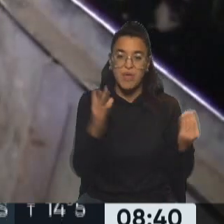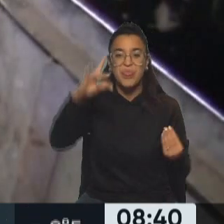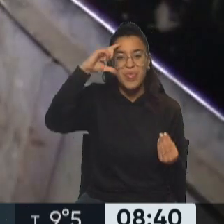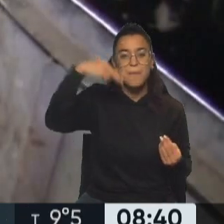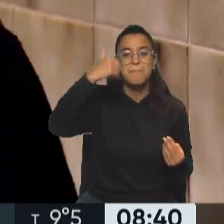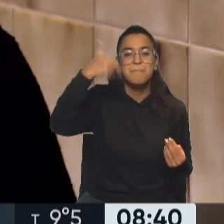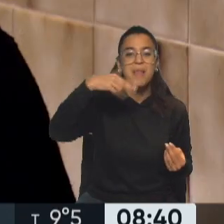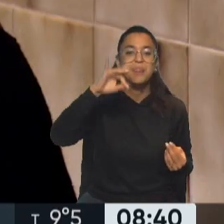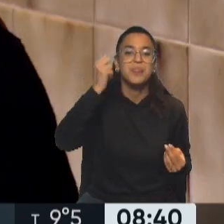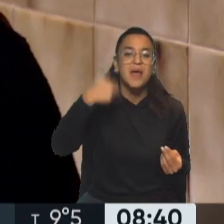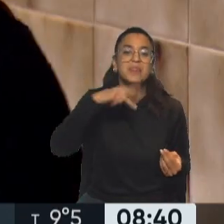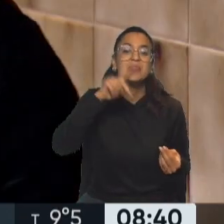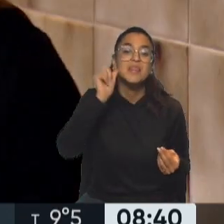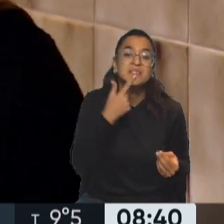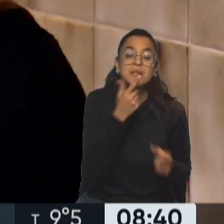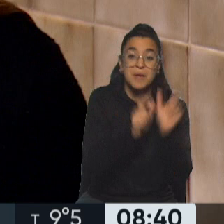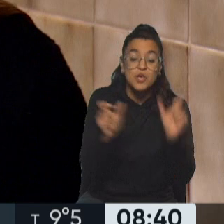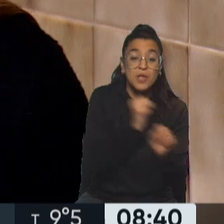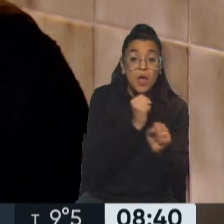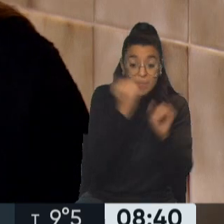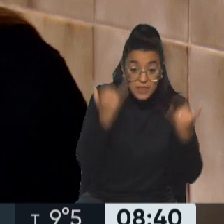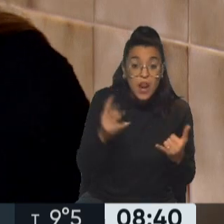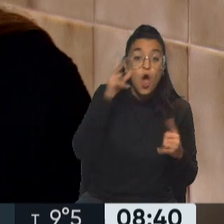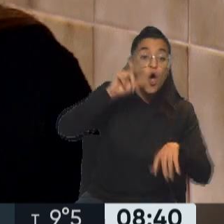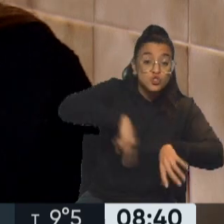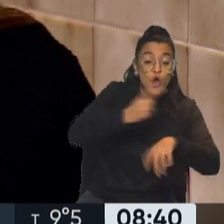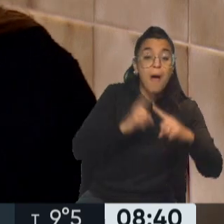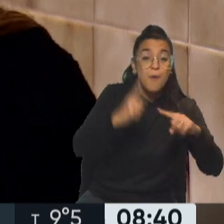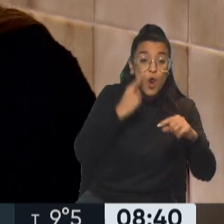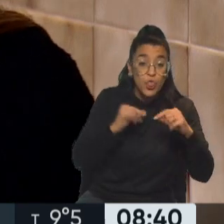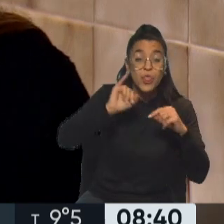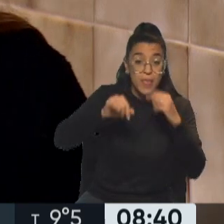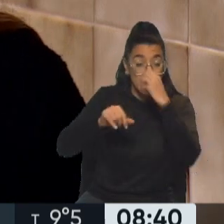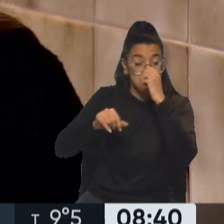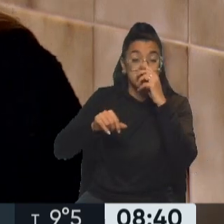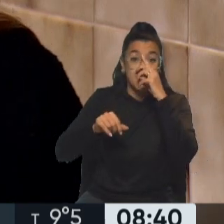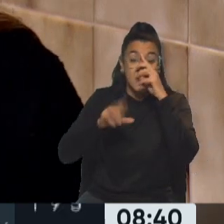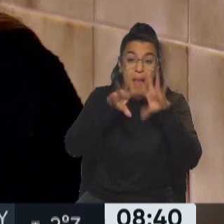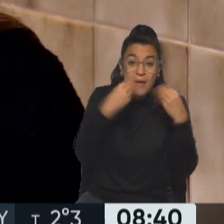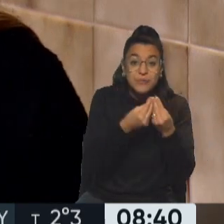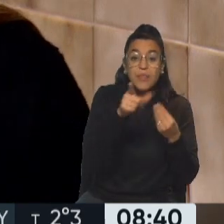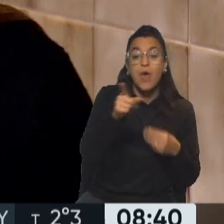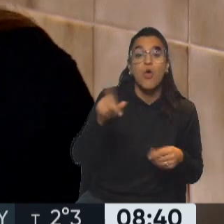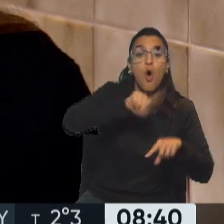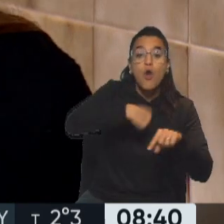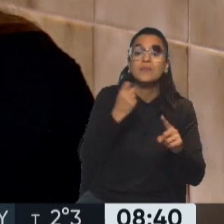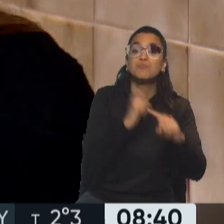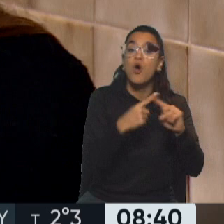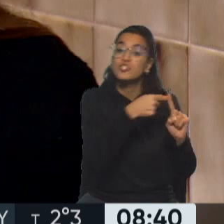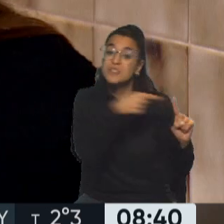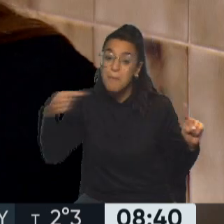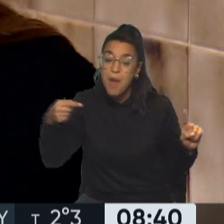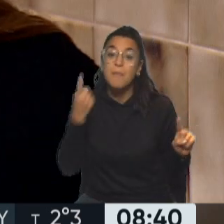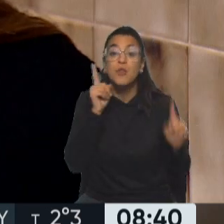hablando de trabajadores que tienen un trabajo de 8 horas diarias, de la cantidad total de horas semanales, pero que